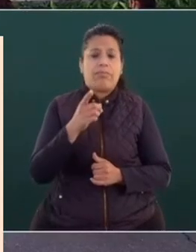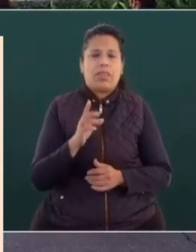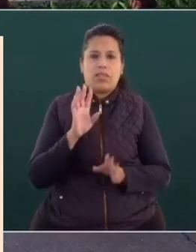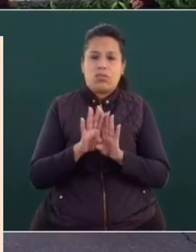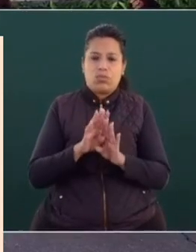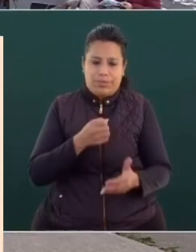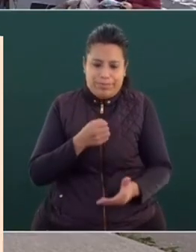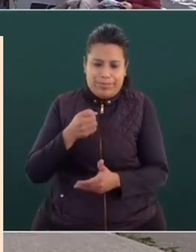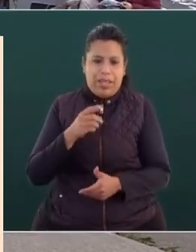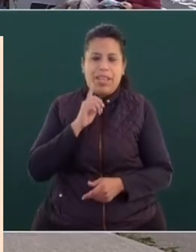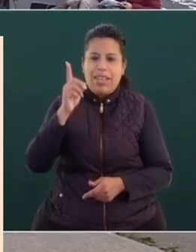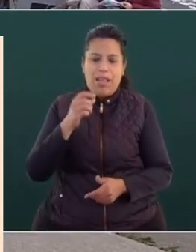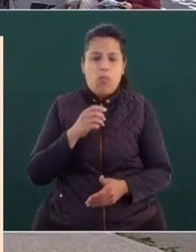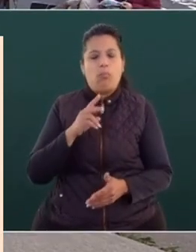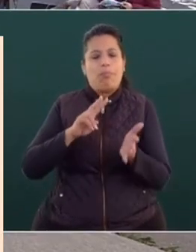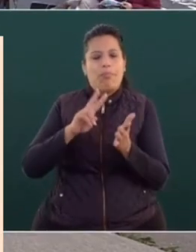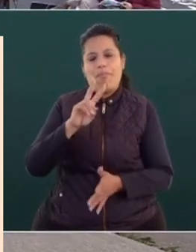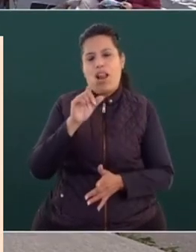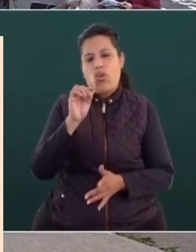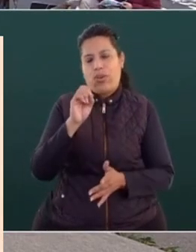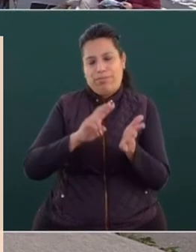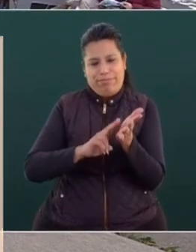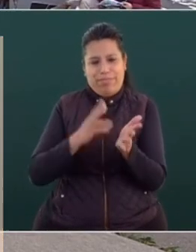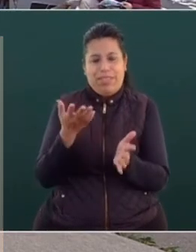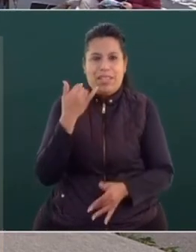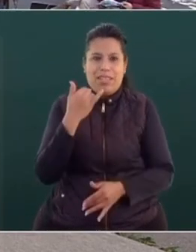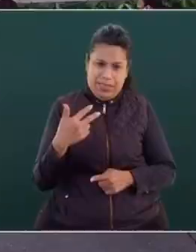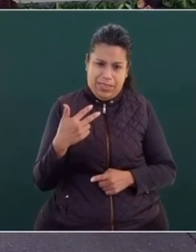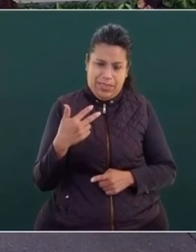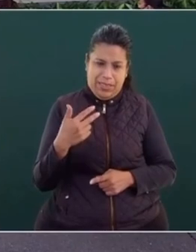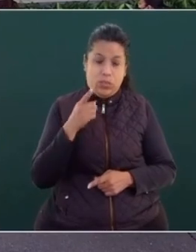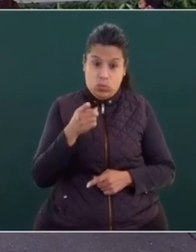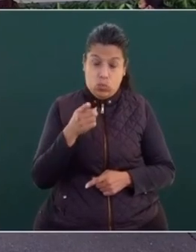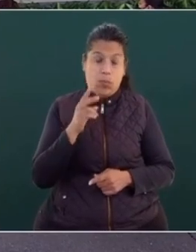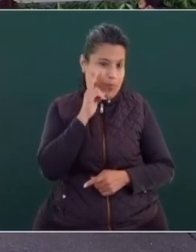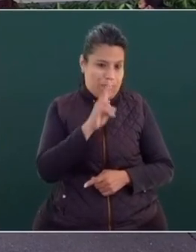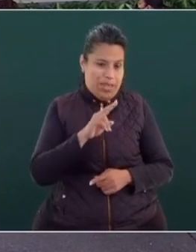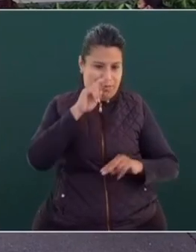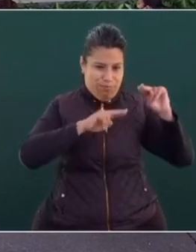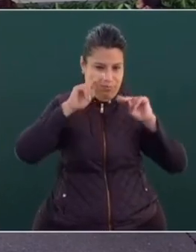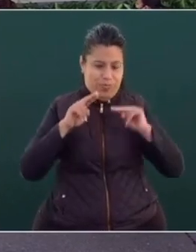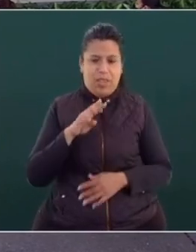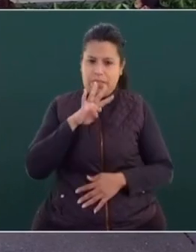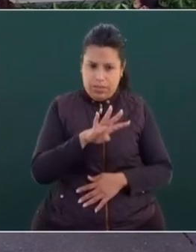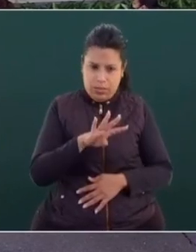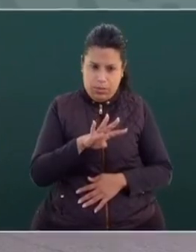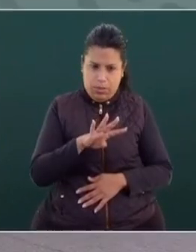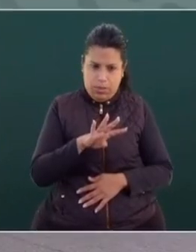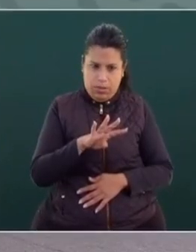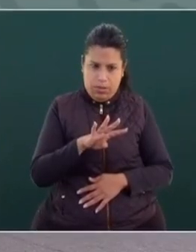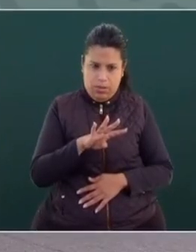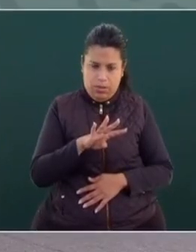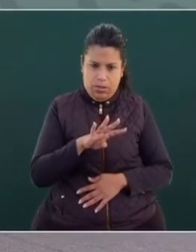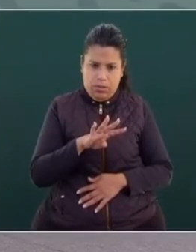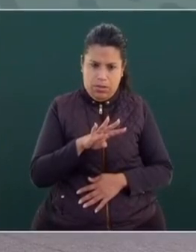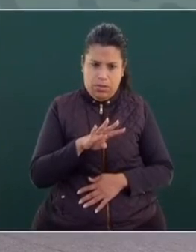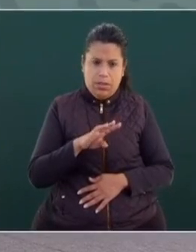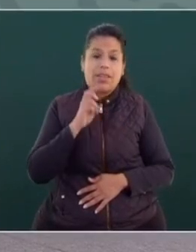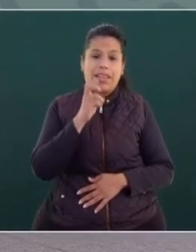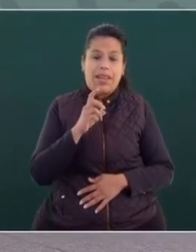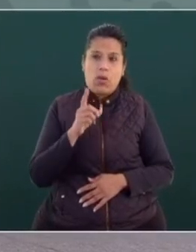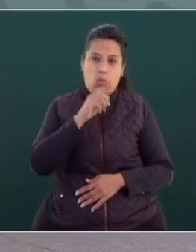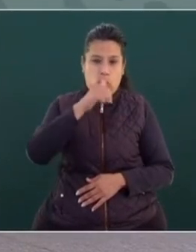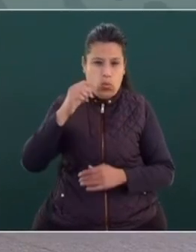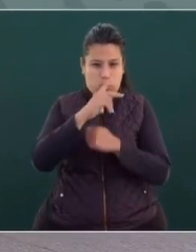en bolsa de valores en el tiempo que llevamos, el incremento del salario mínimo. Pero miren, 19, inversión